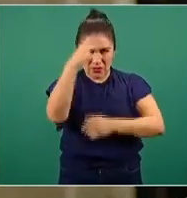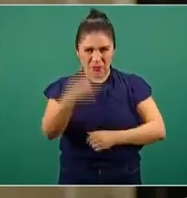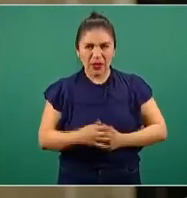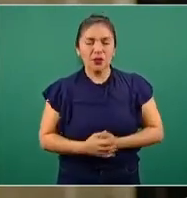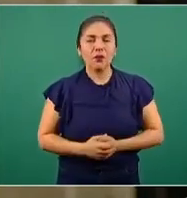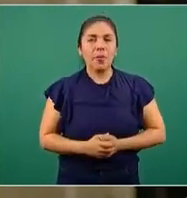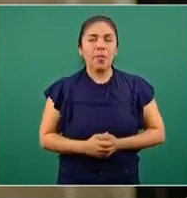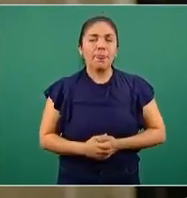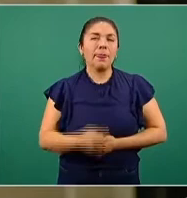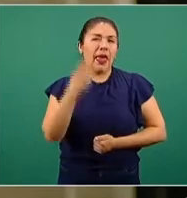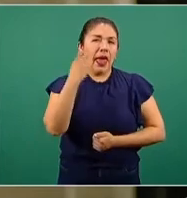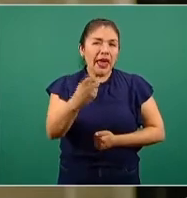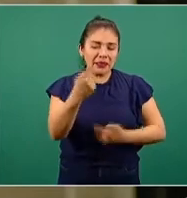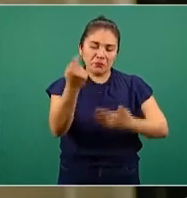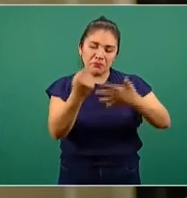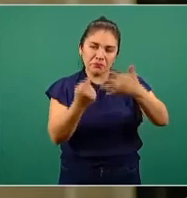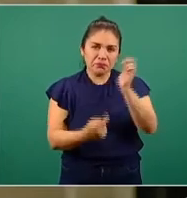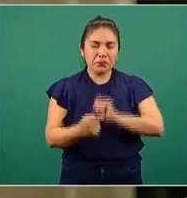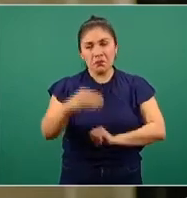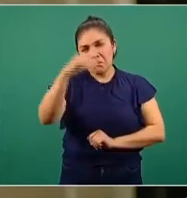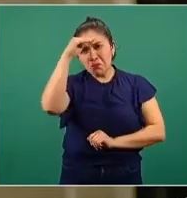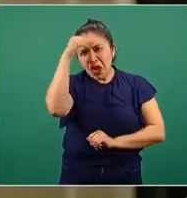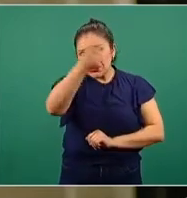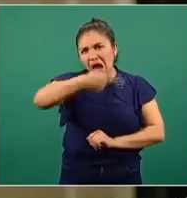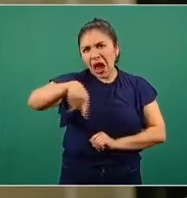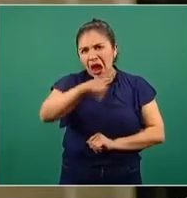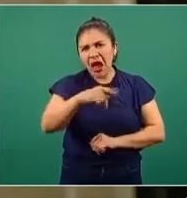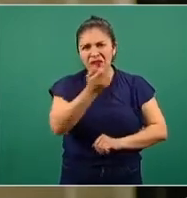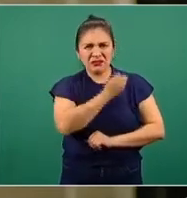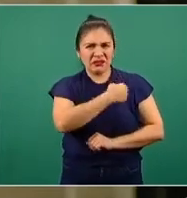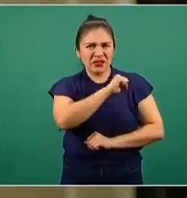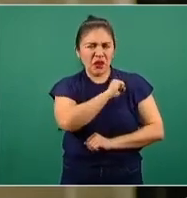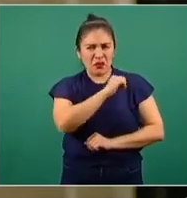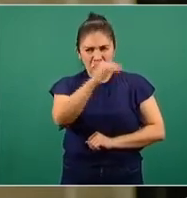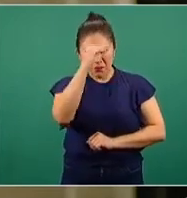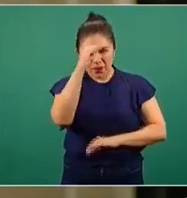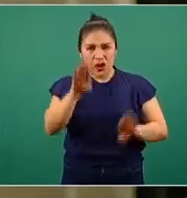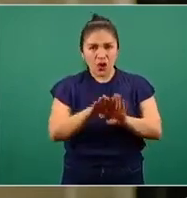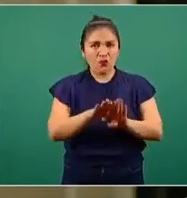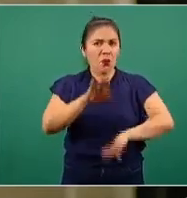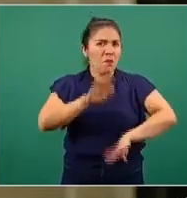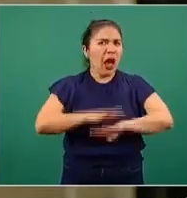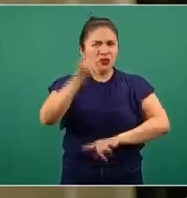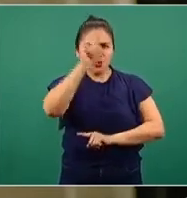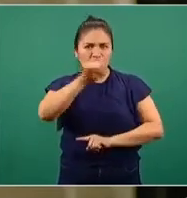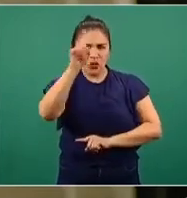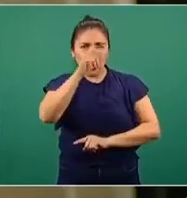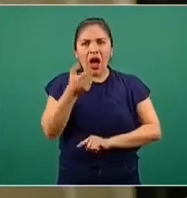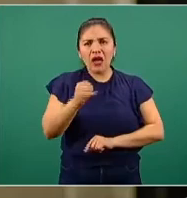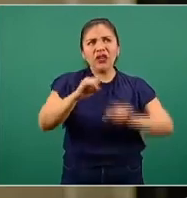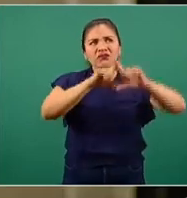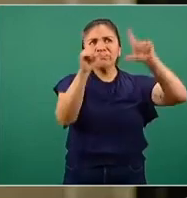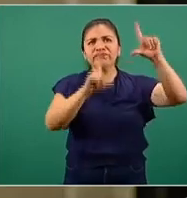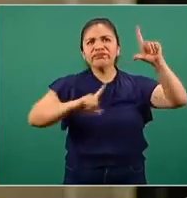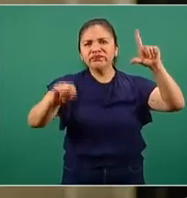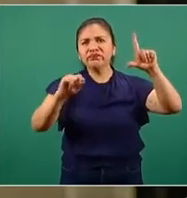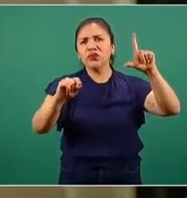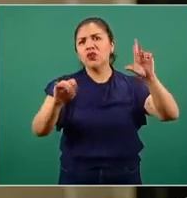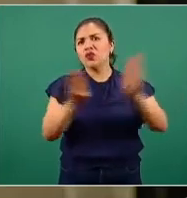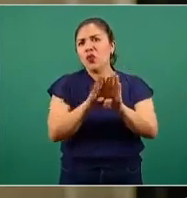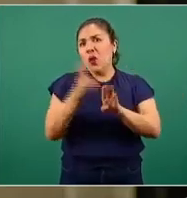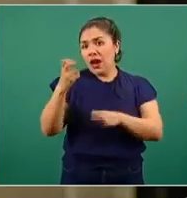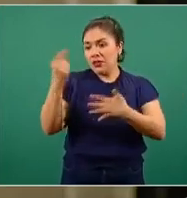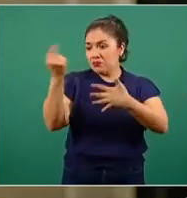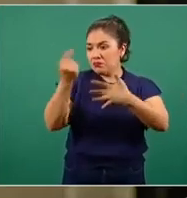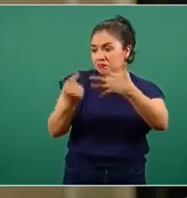¿Alguna de estas ha pensado el sector salud de impulsarlas o de recomendarlas a nivel nacional? ¿Alguna de estas medidas o quizá todas las